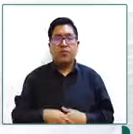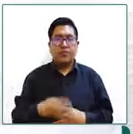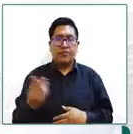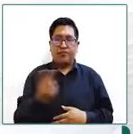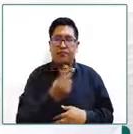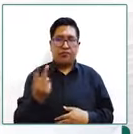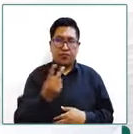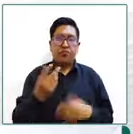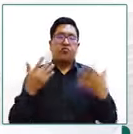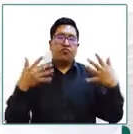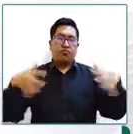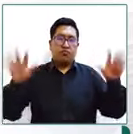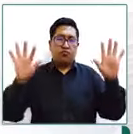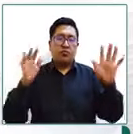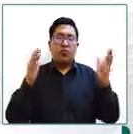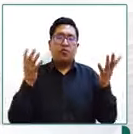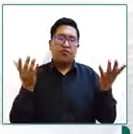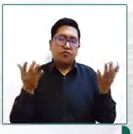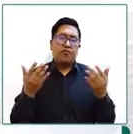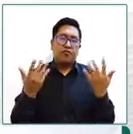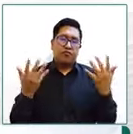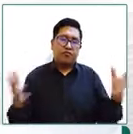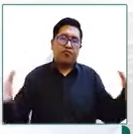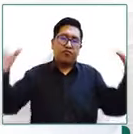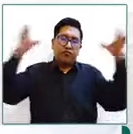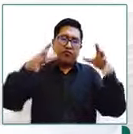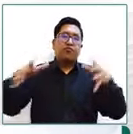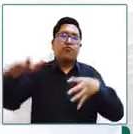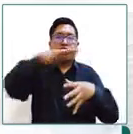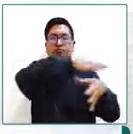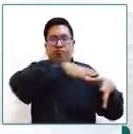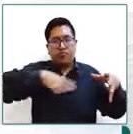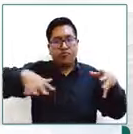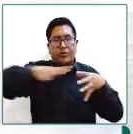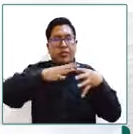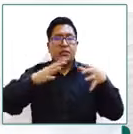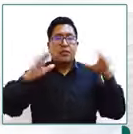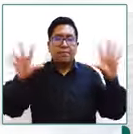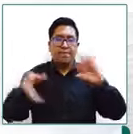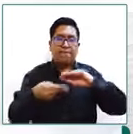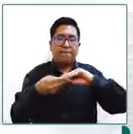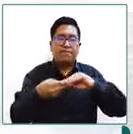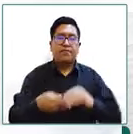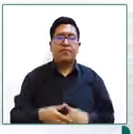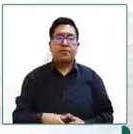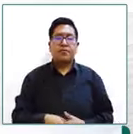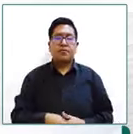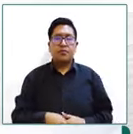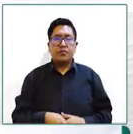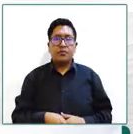escenario que tenemos en la población en situación de acogimiento